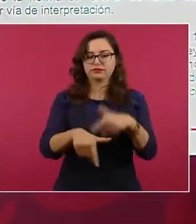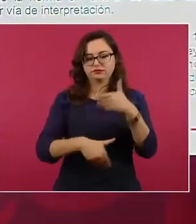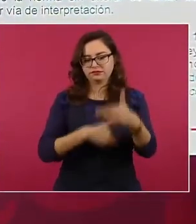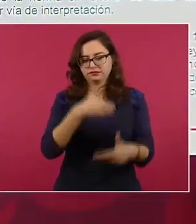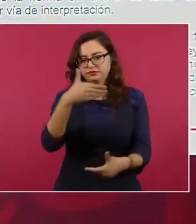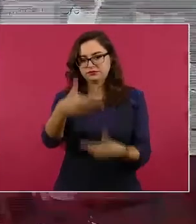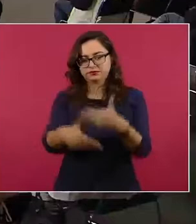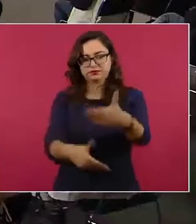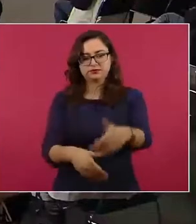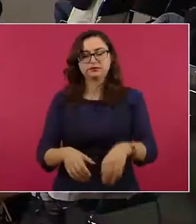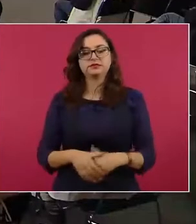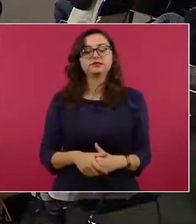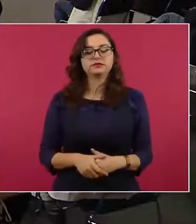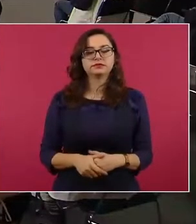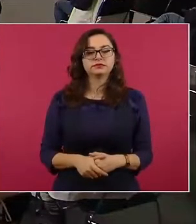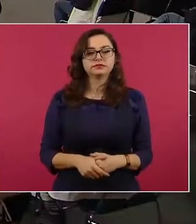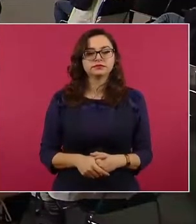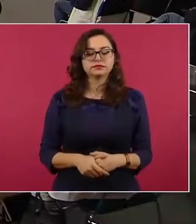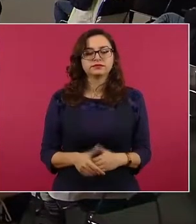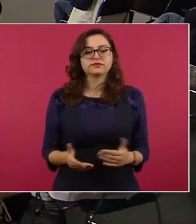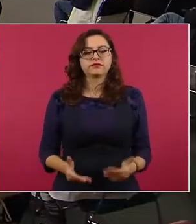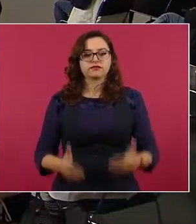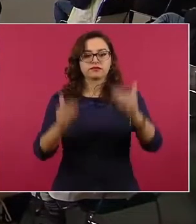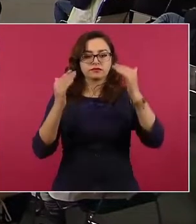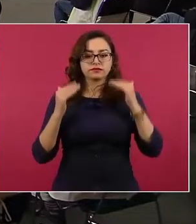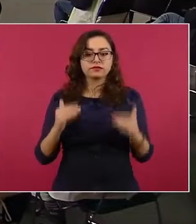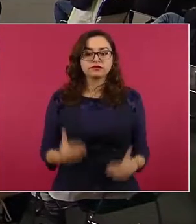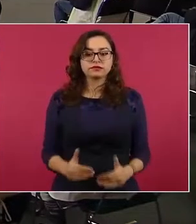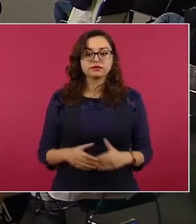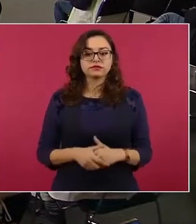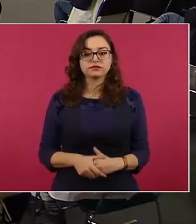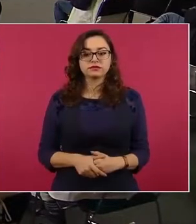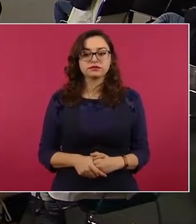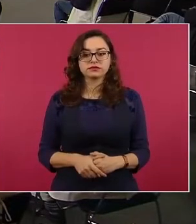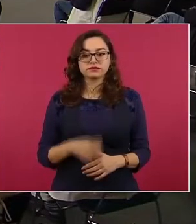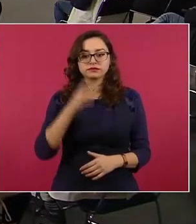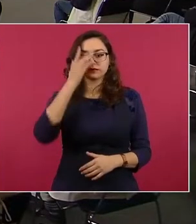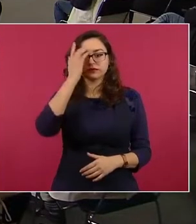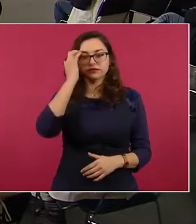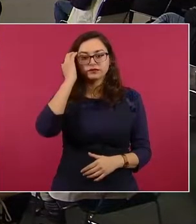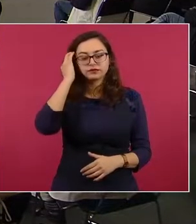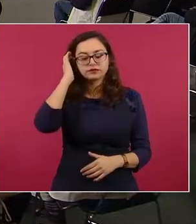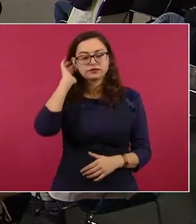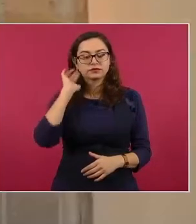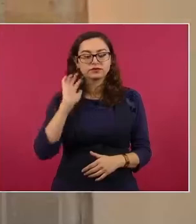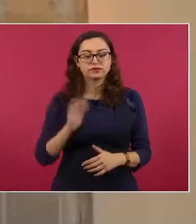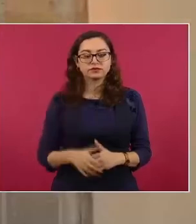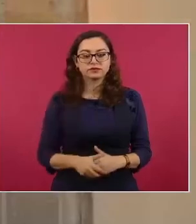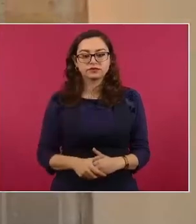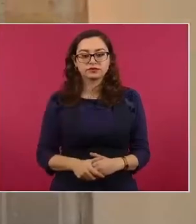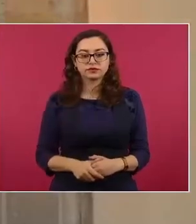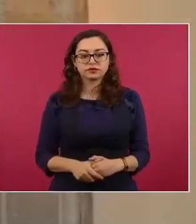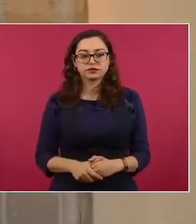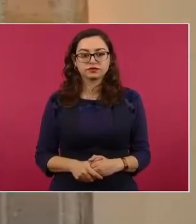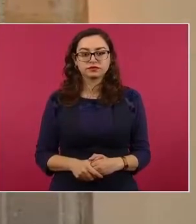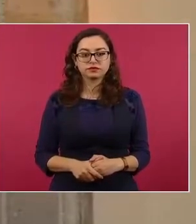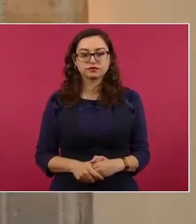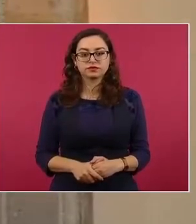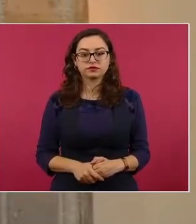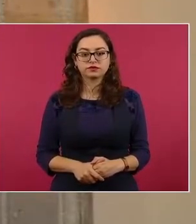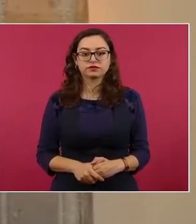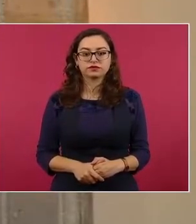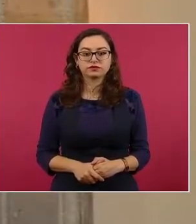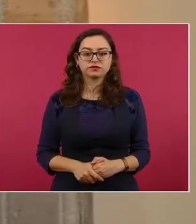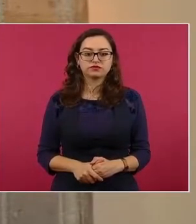de ese artículo constitucional. Siguiente, ya en los temas relativos a las acciones,